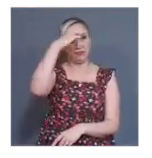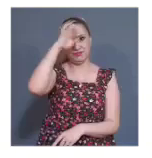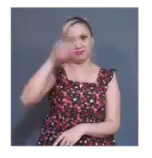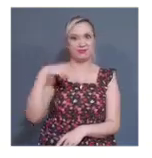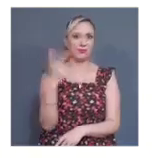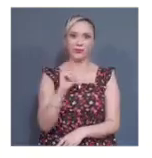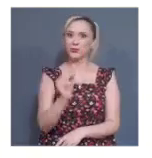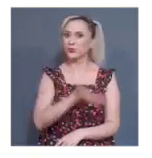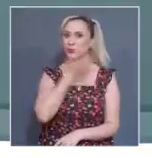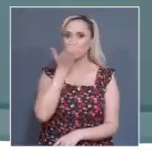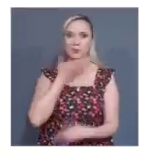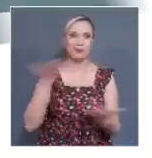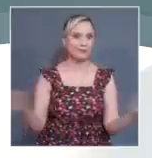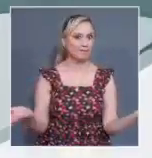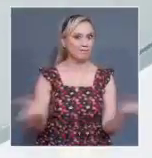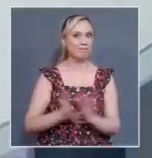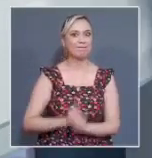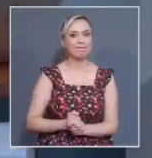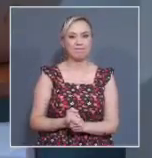Sánchez Cabrera.